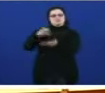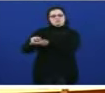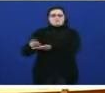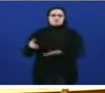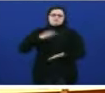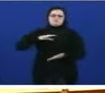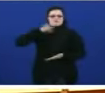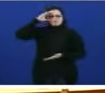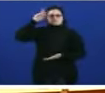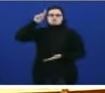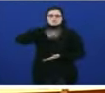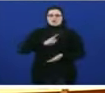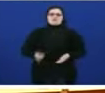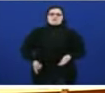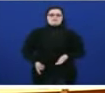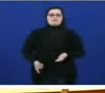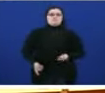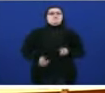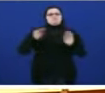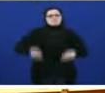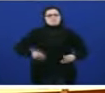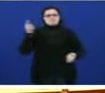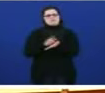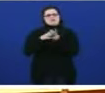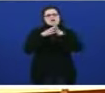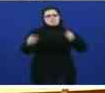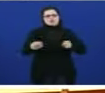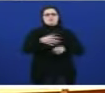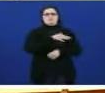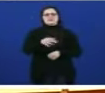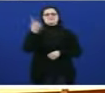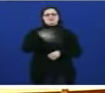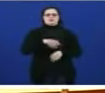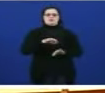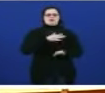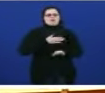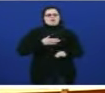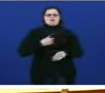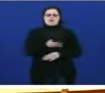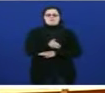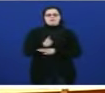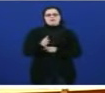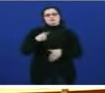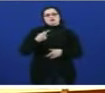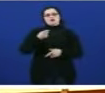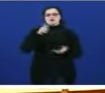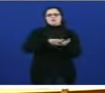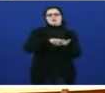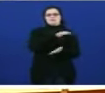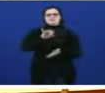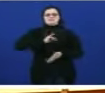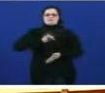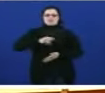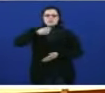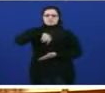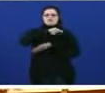volten o consenso e abandonen o seu empeño suicida en atacar a lingua e a identidade deste país e